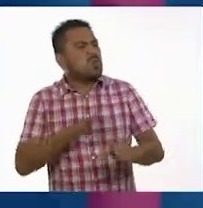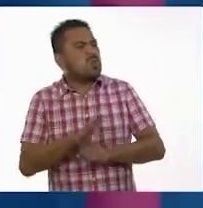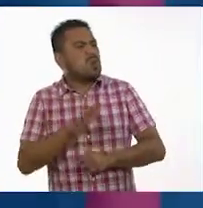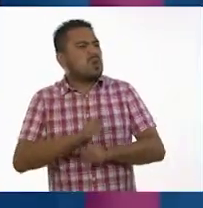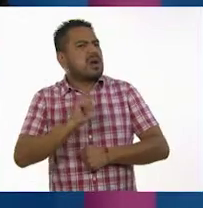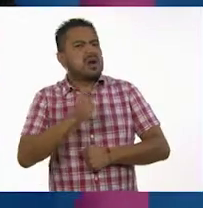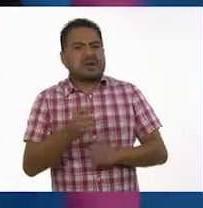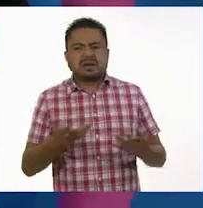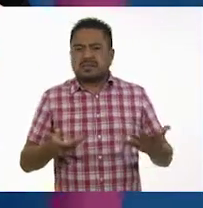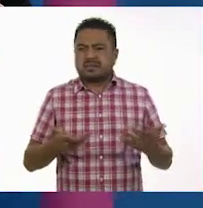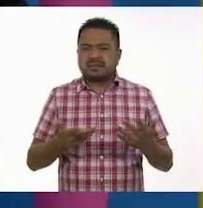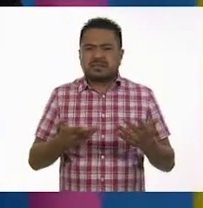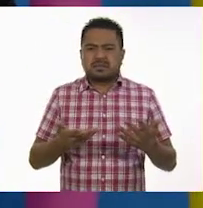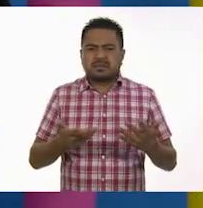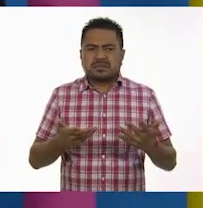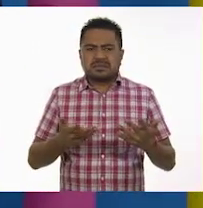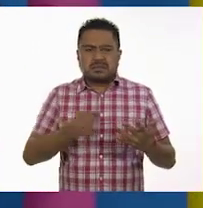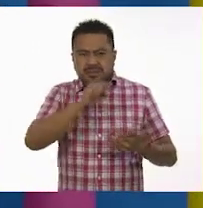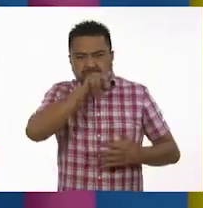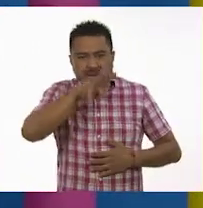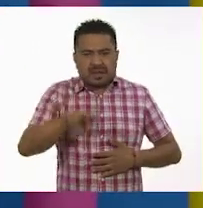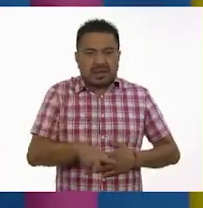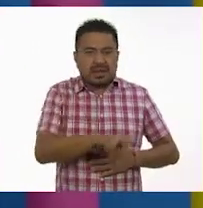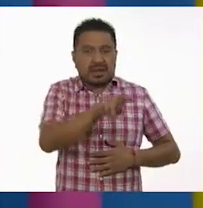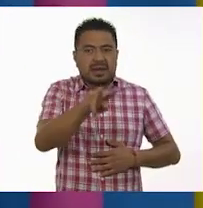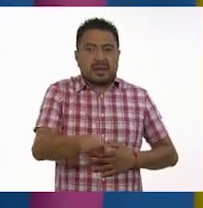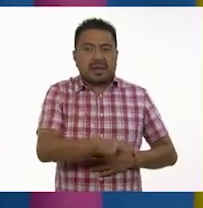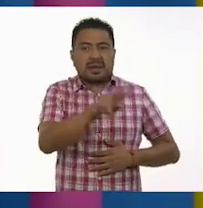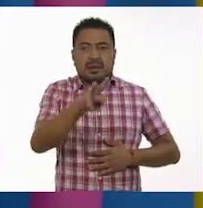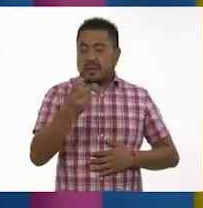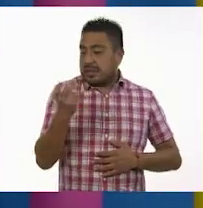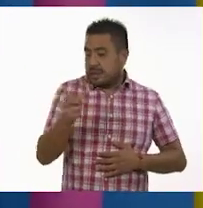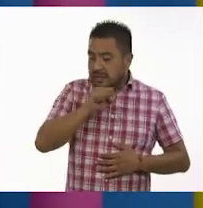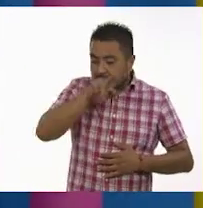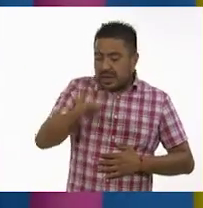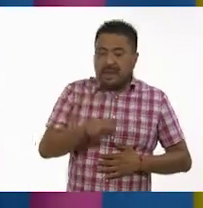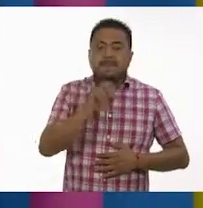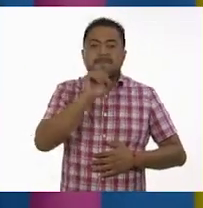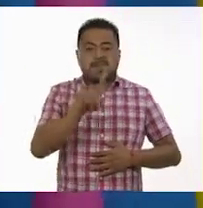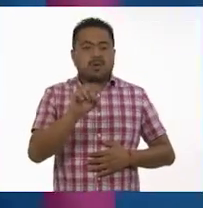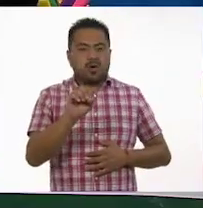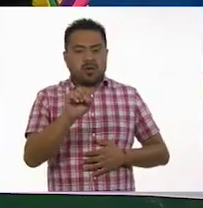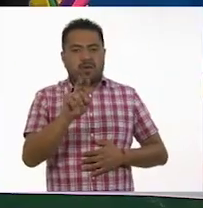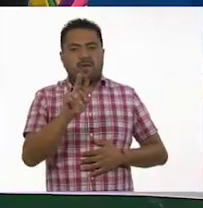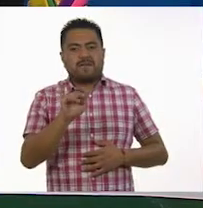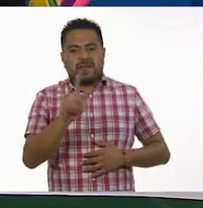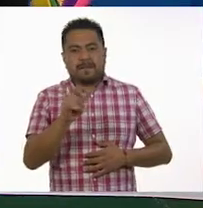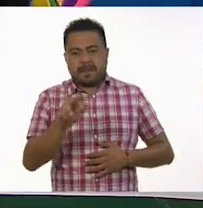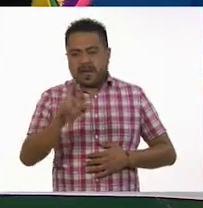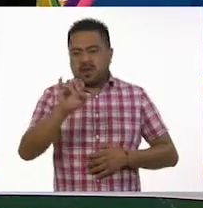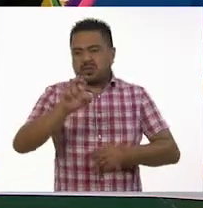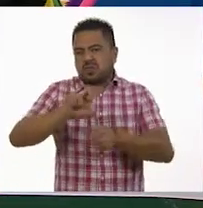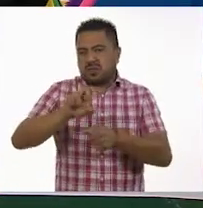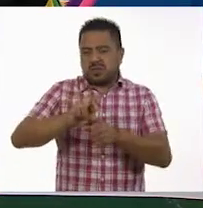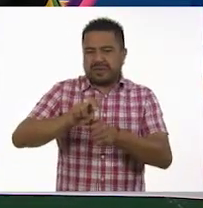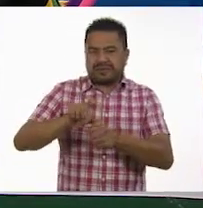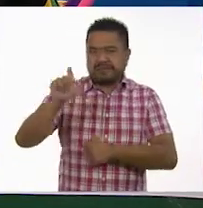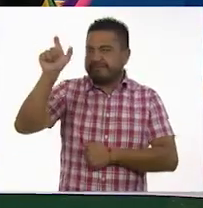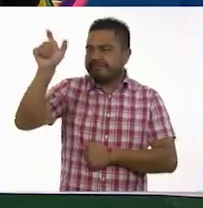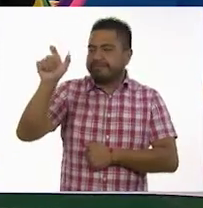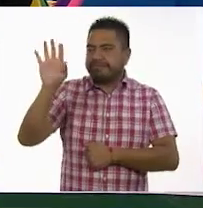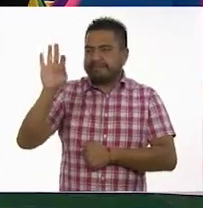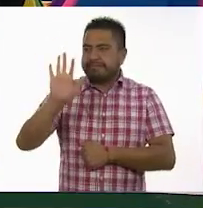serpientes. Las serpientes también son ovíparos. Ok, serpientes